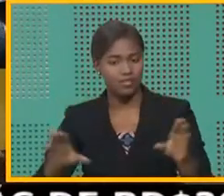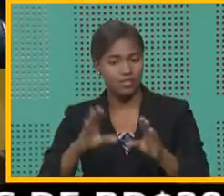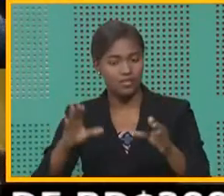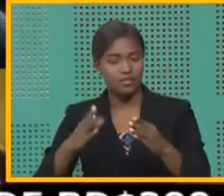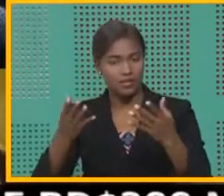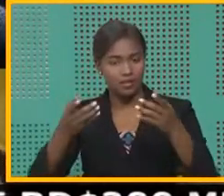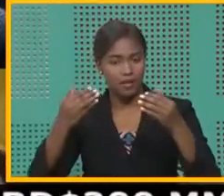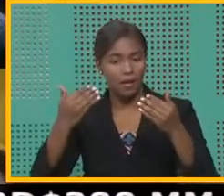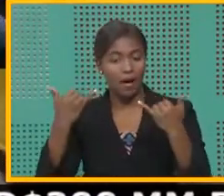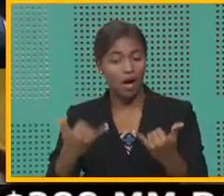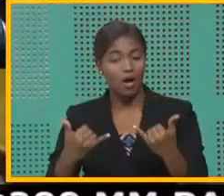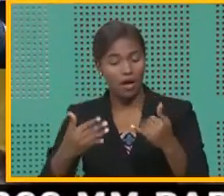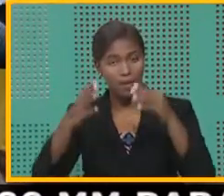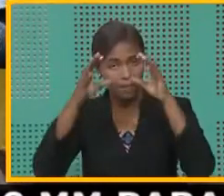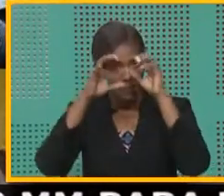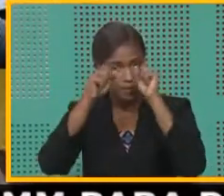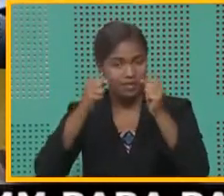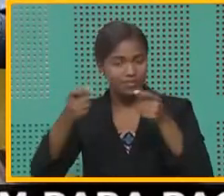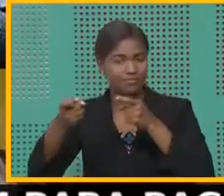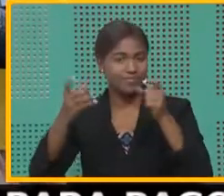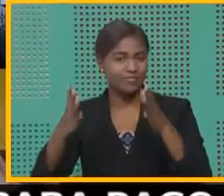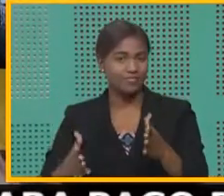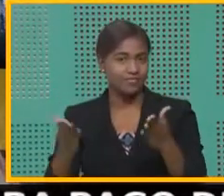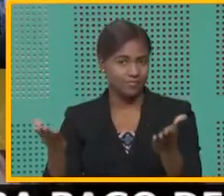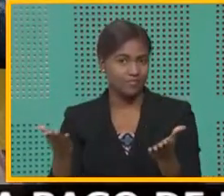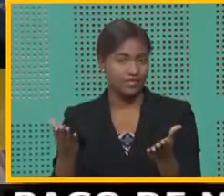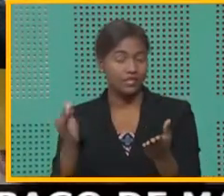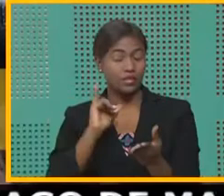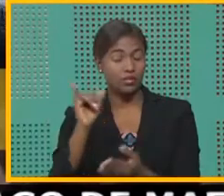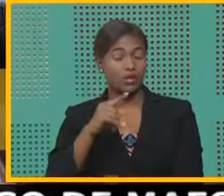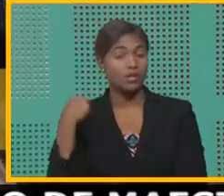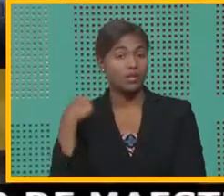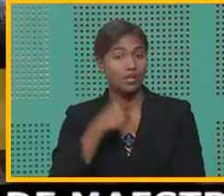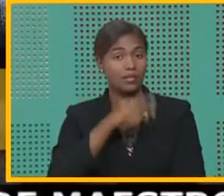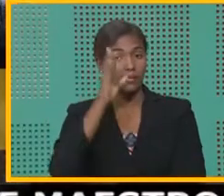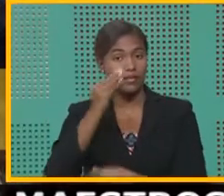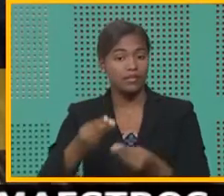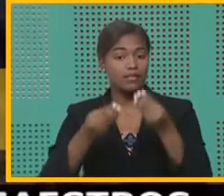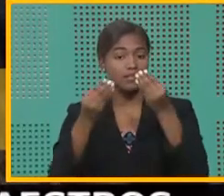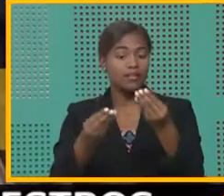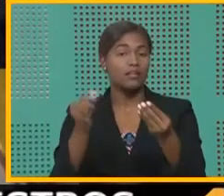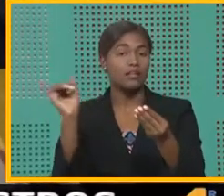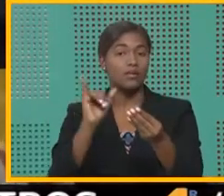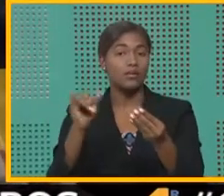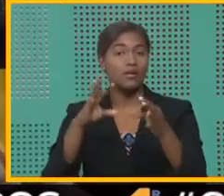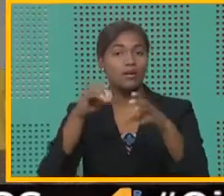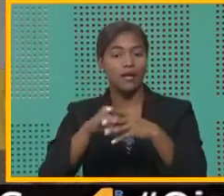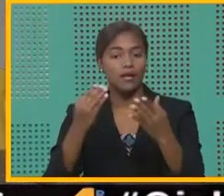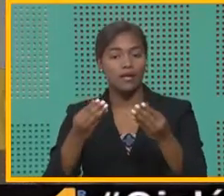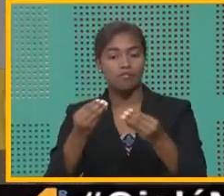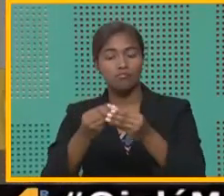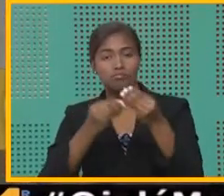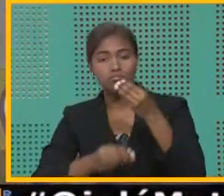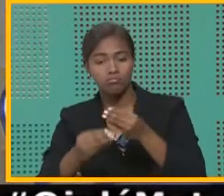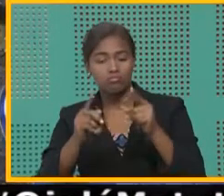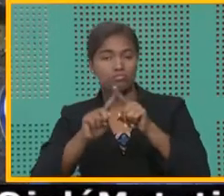presente gestión del presidente Danilo Medina. De igual manera, nosotros vamos a entregar lo que es la avenida ecológica.